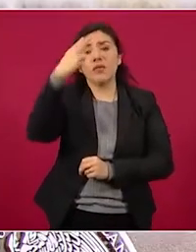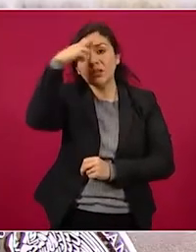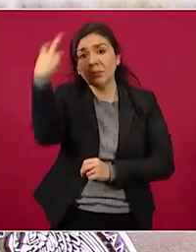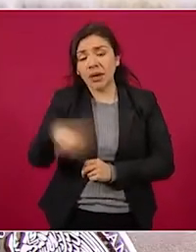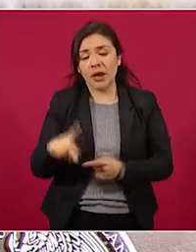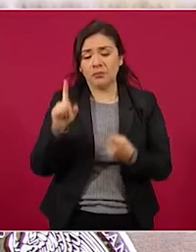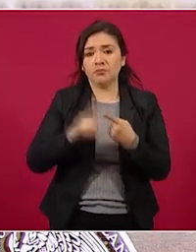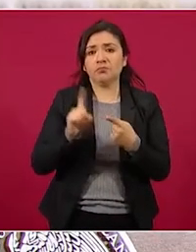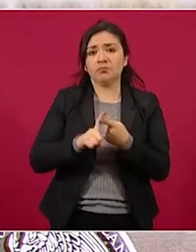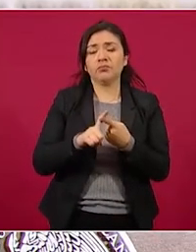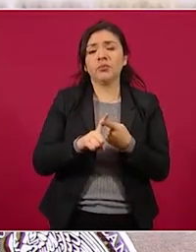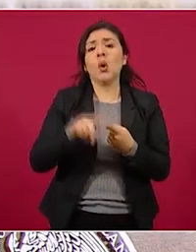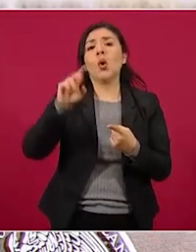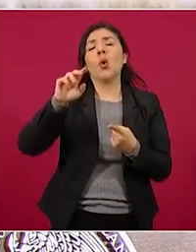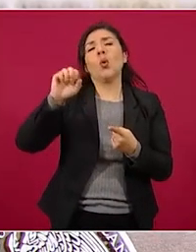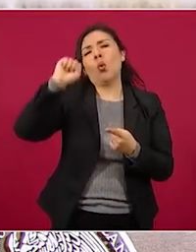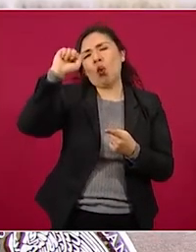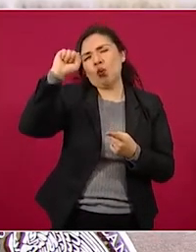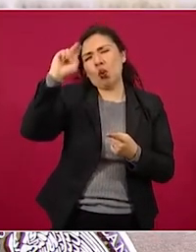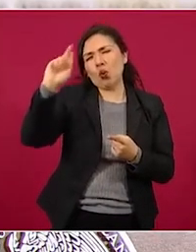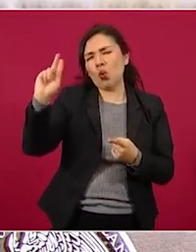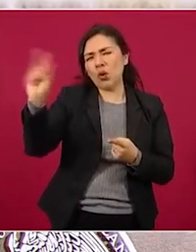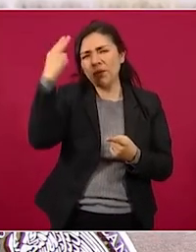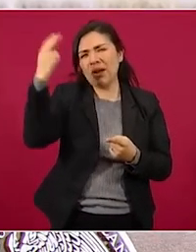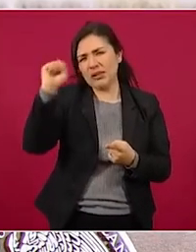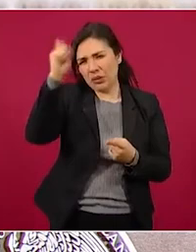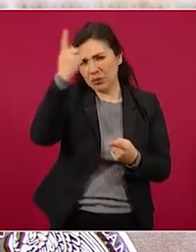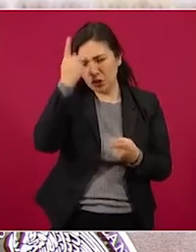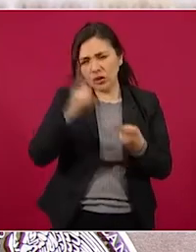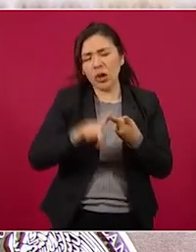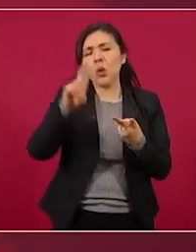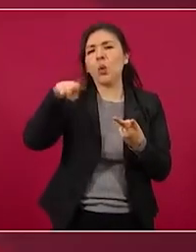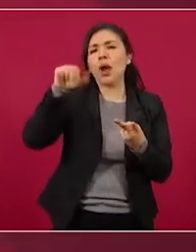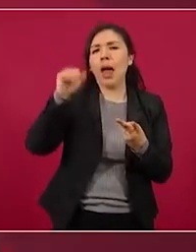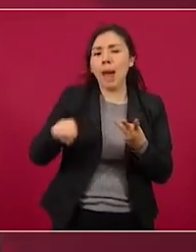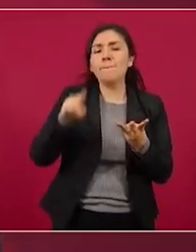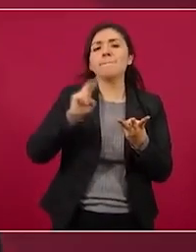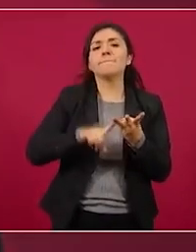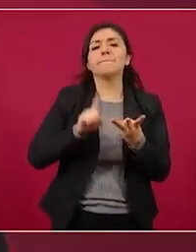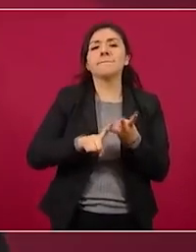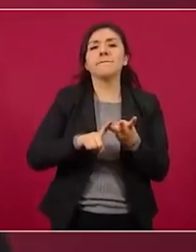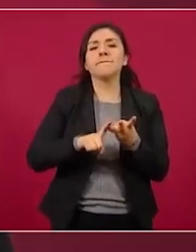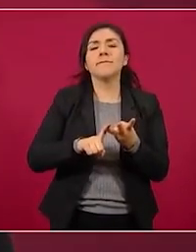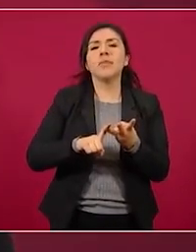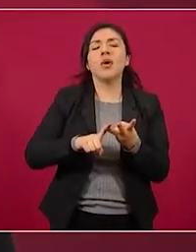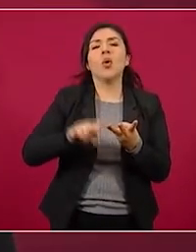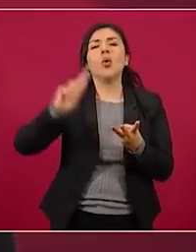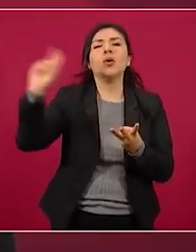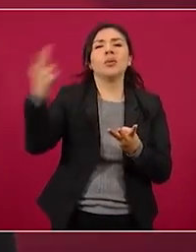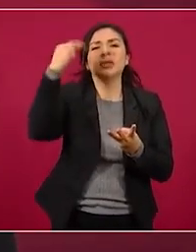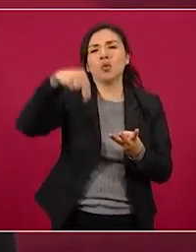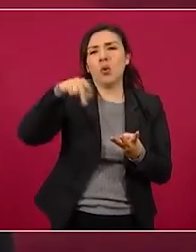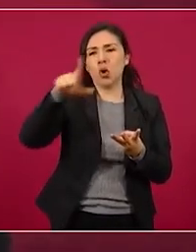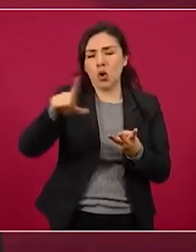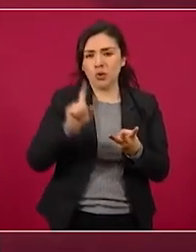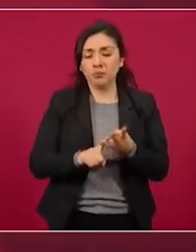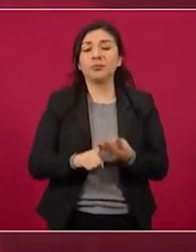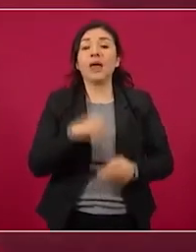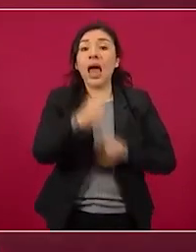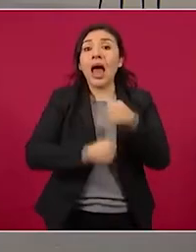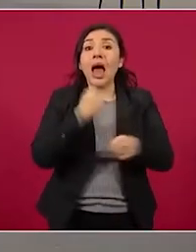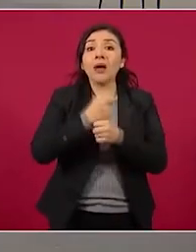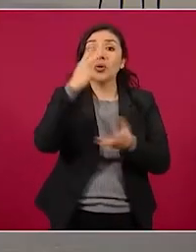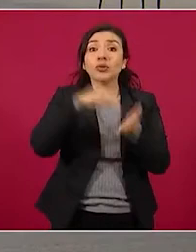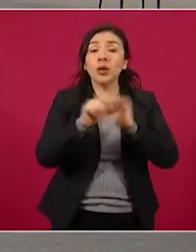Autónoma de San Luis Potosí, la UNAM, la Universidad Autónoma de Nuevo León. En 2021